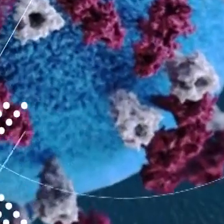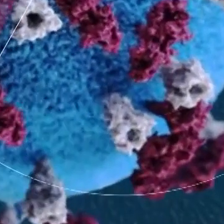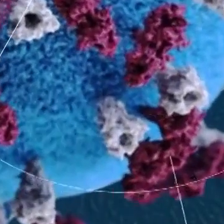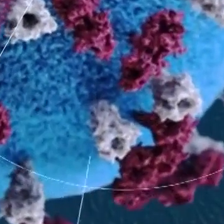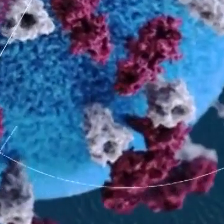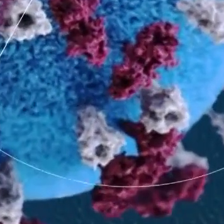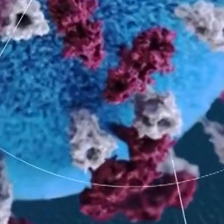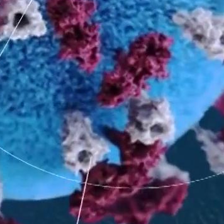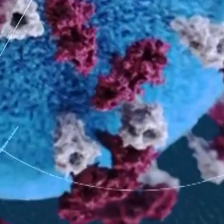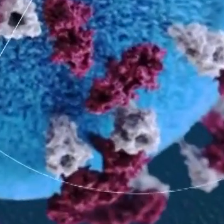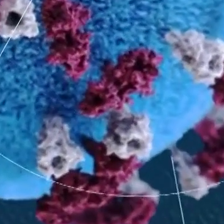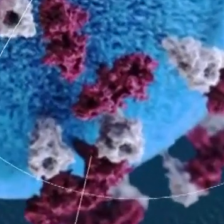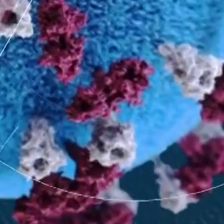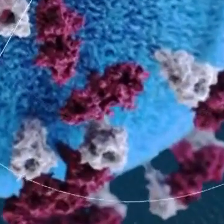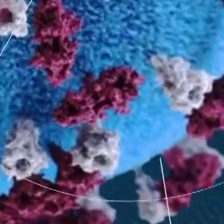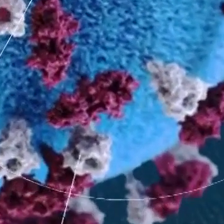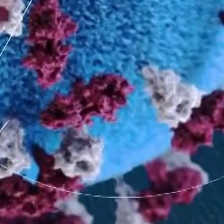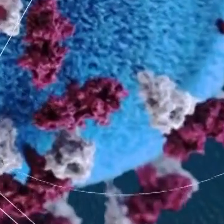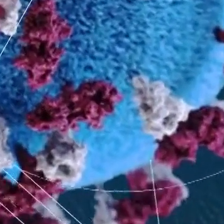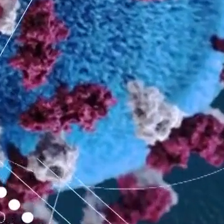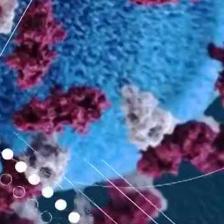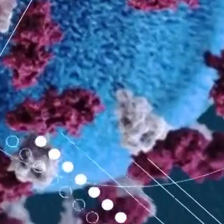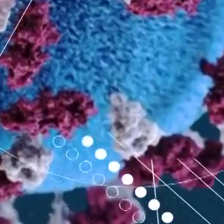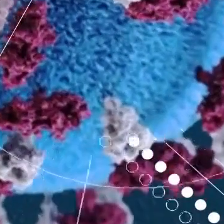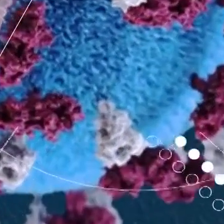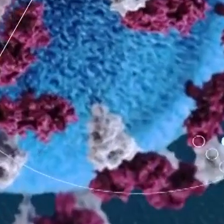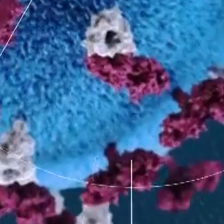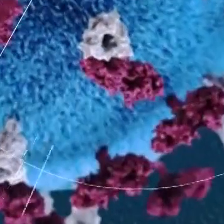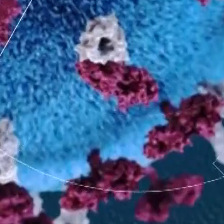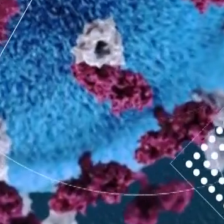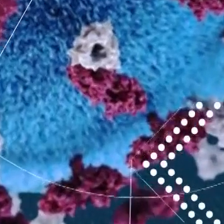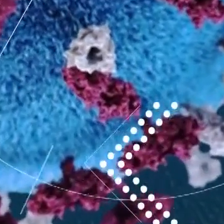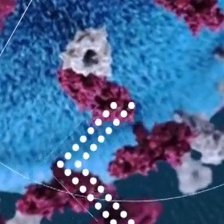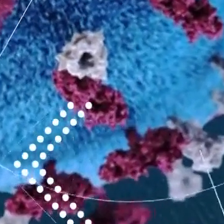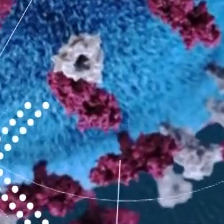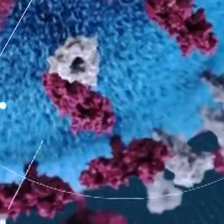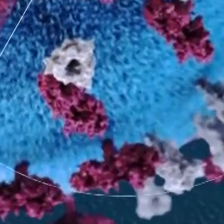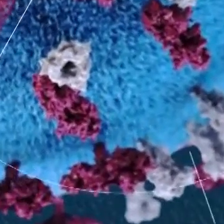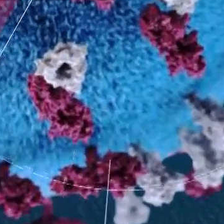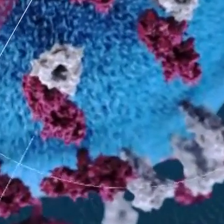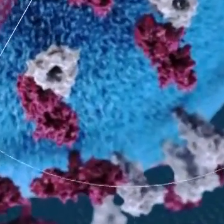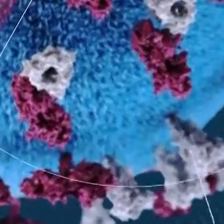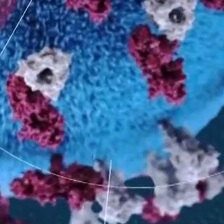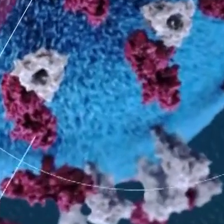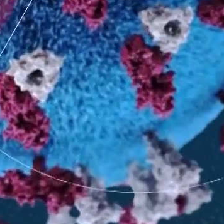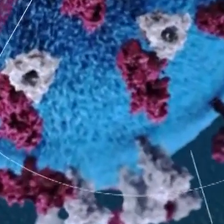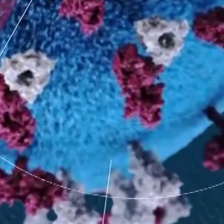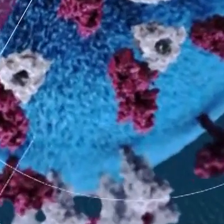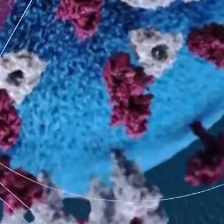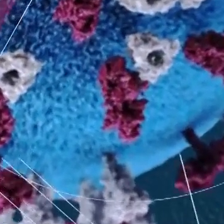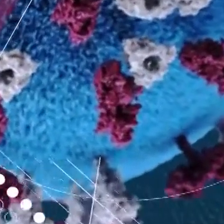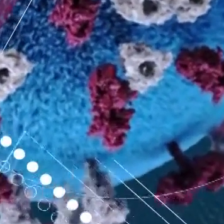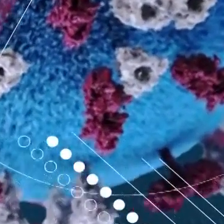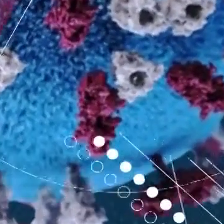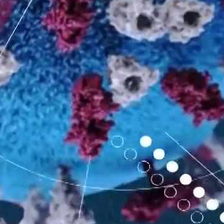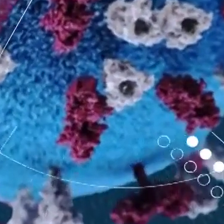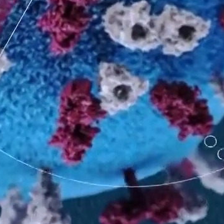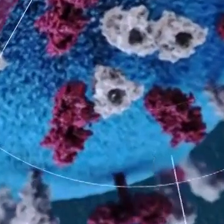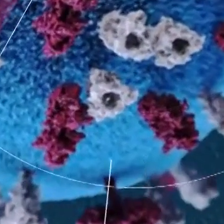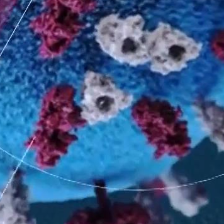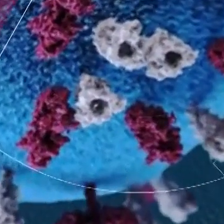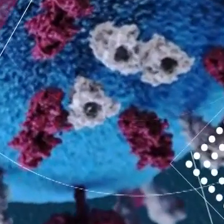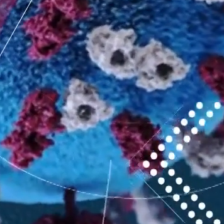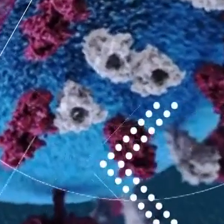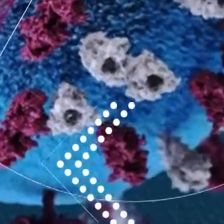números más altos de cuatro cantones de nuestro país. Ahora nos trasladamos a los cantones que tienen